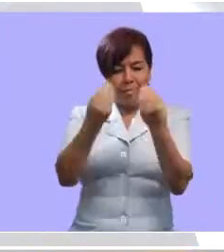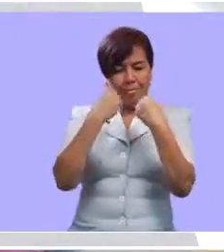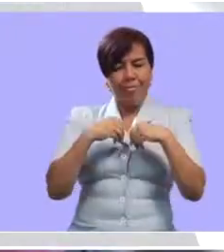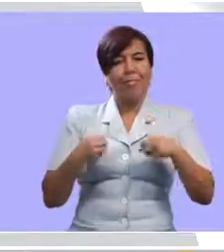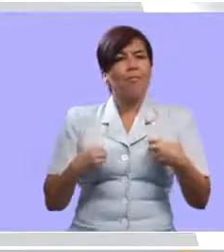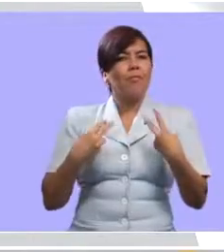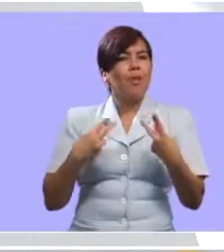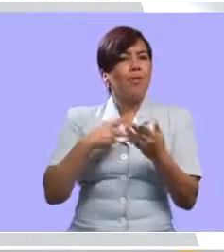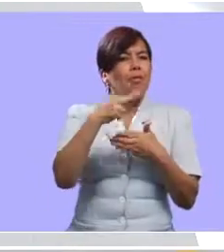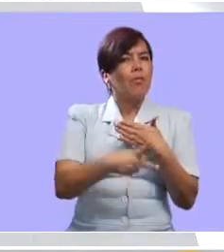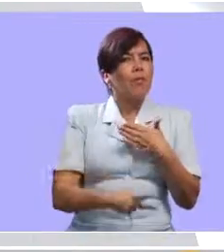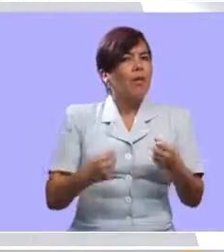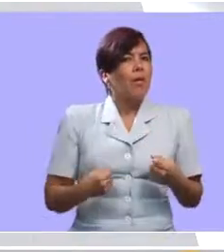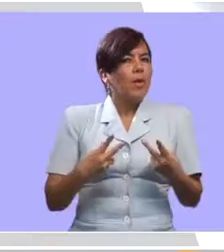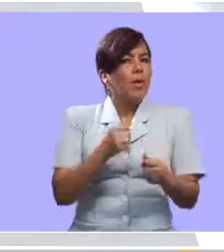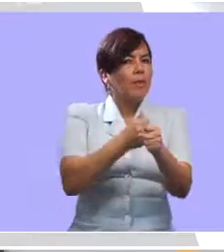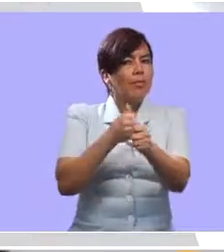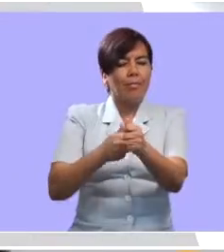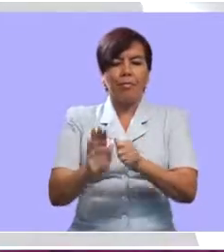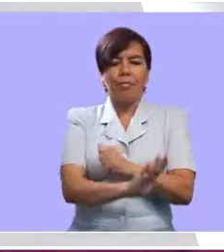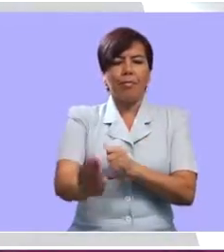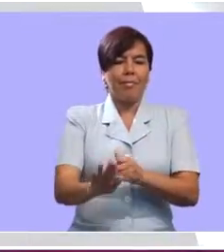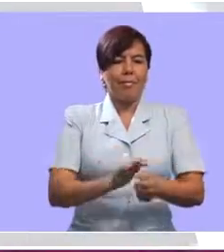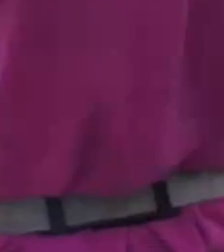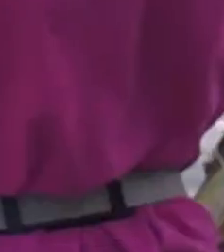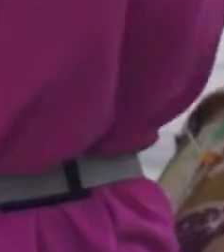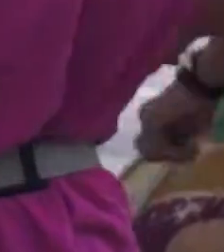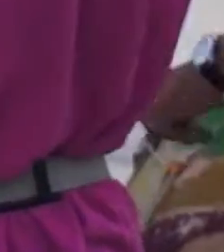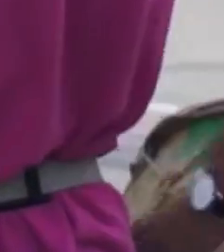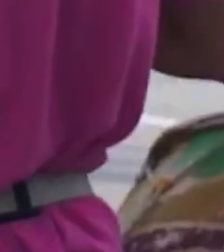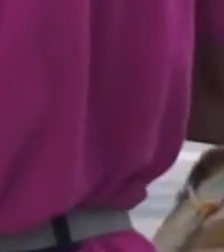les contribuya a su proyecto y a su fortalecimiento en el proyecto de vida de cada uno de ellos.